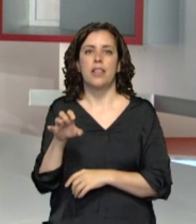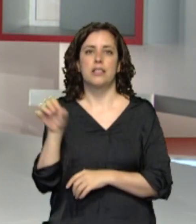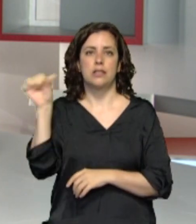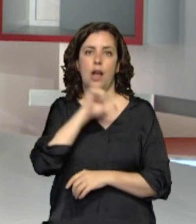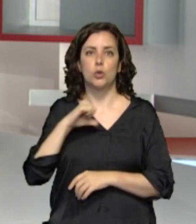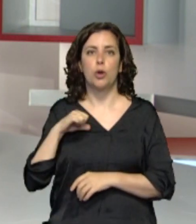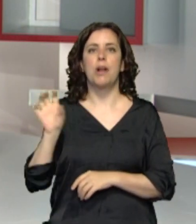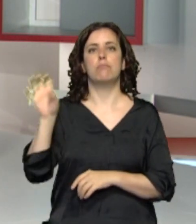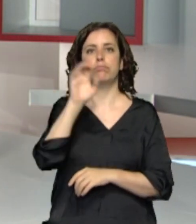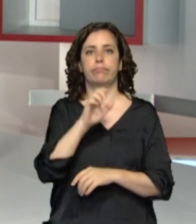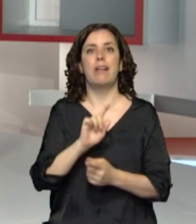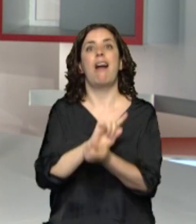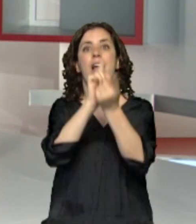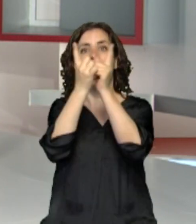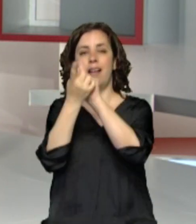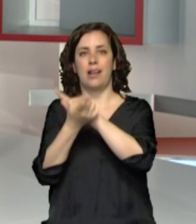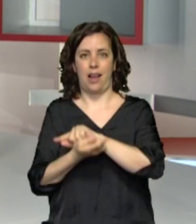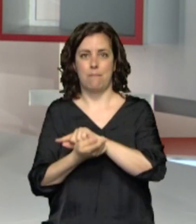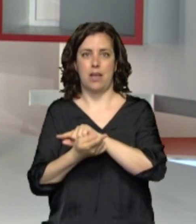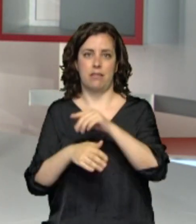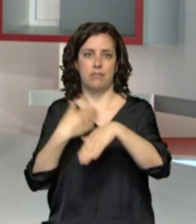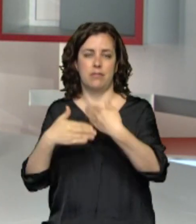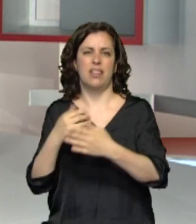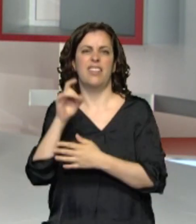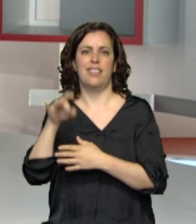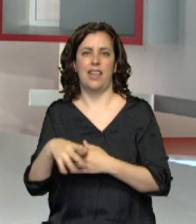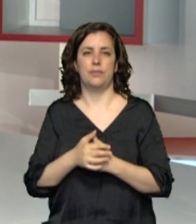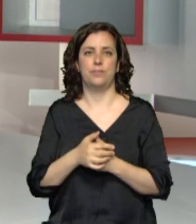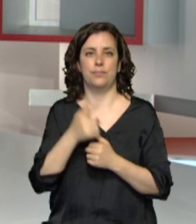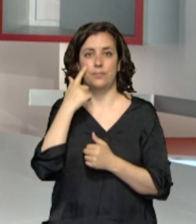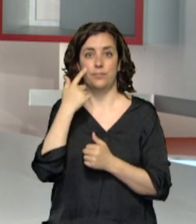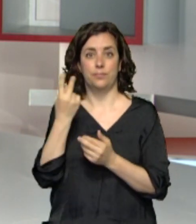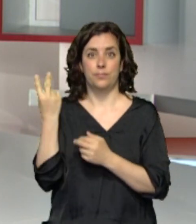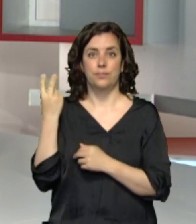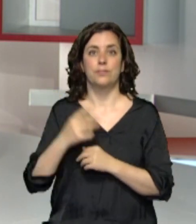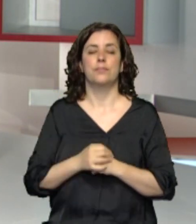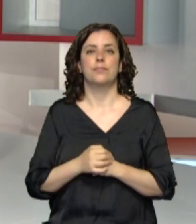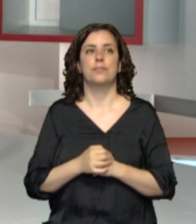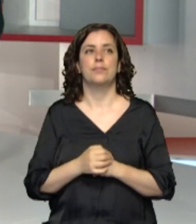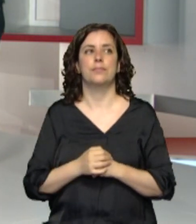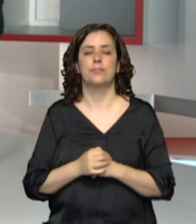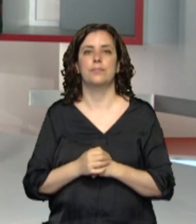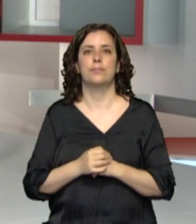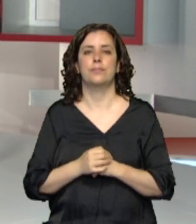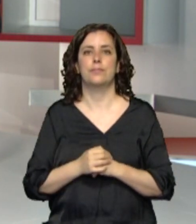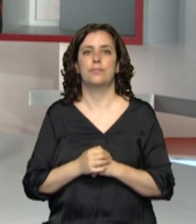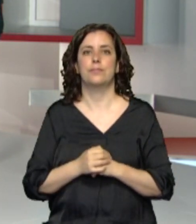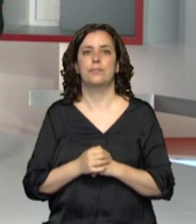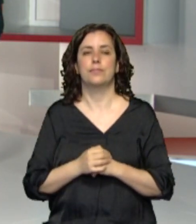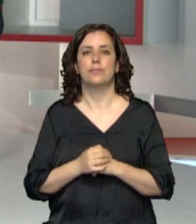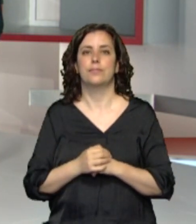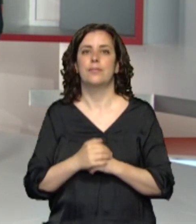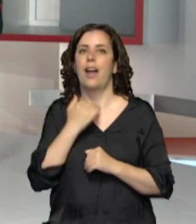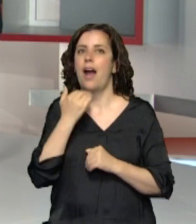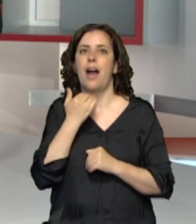primera fase y también a la segunda fase. Lo vamos a ver en este cartel. Este es el mapa, como va a ir quedando con casi todas las